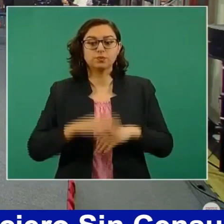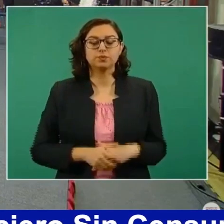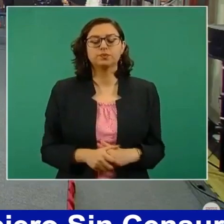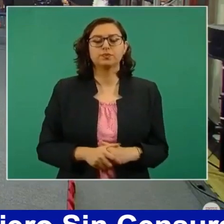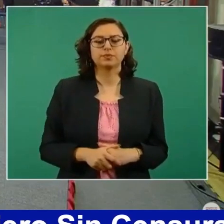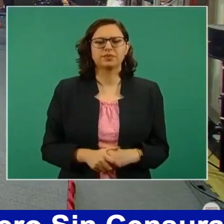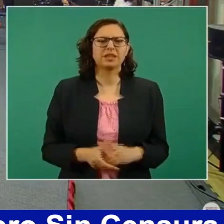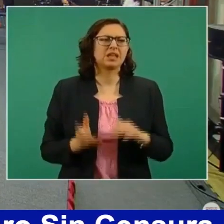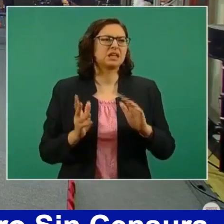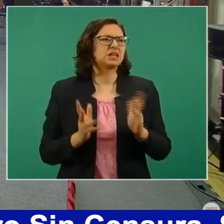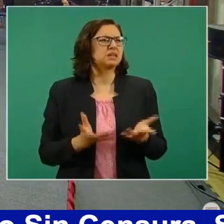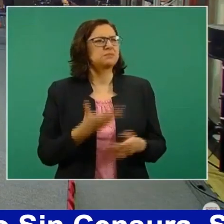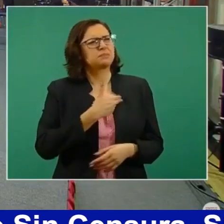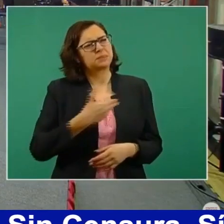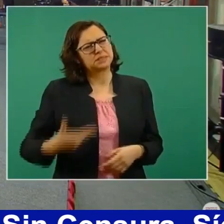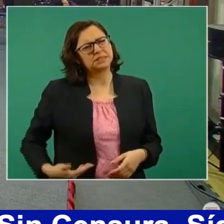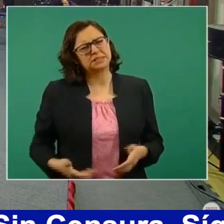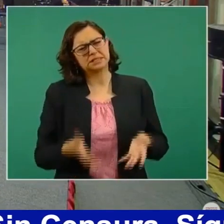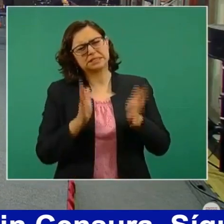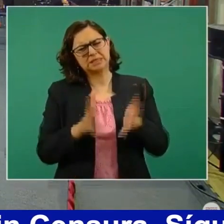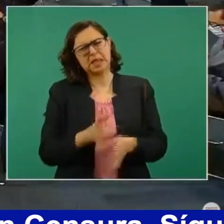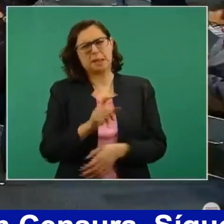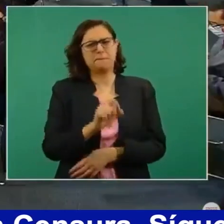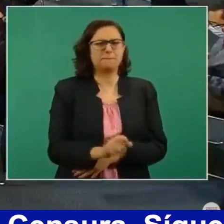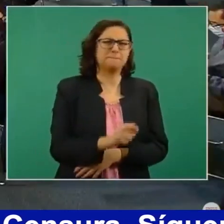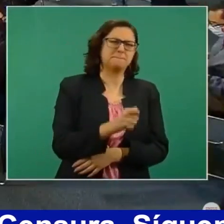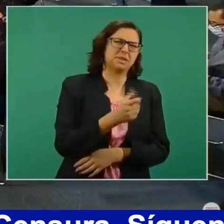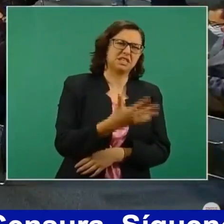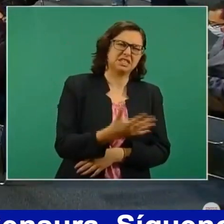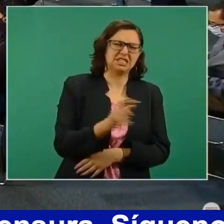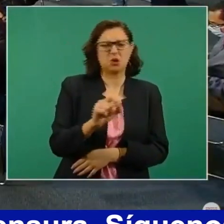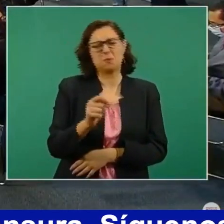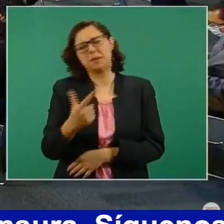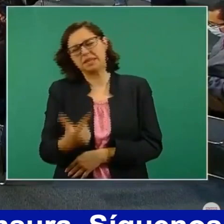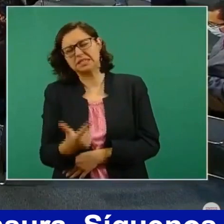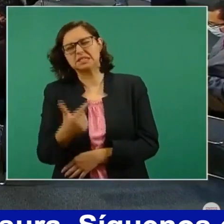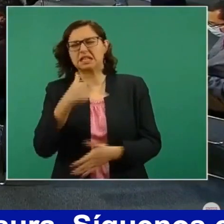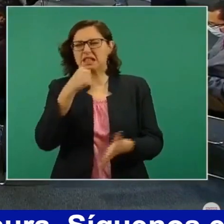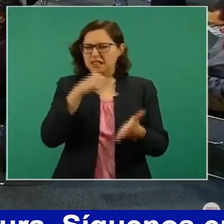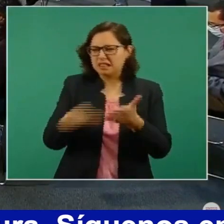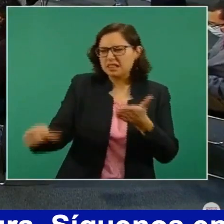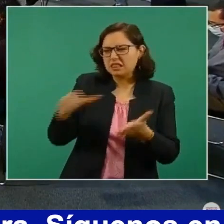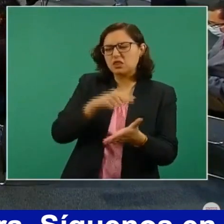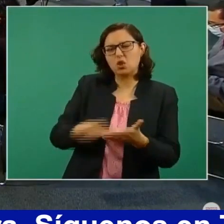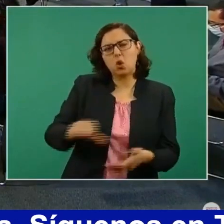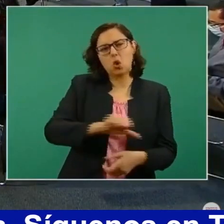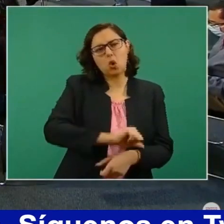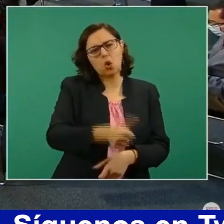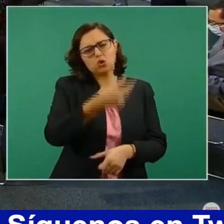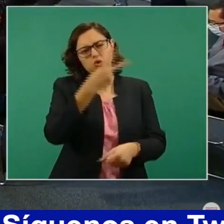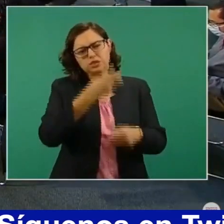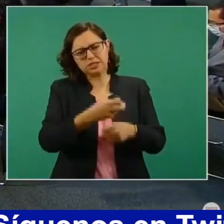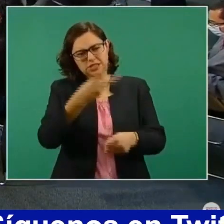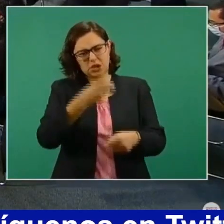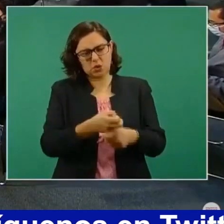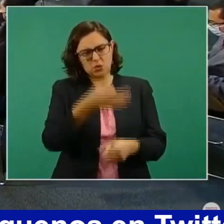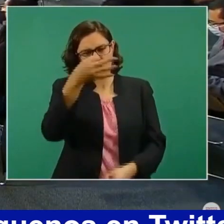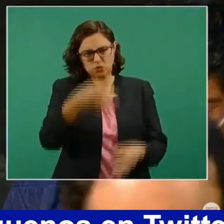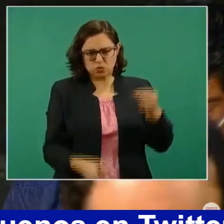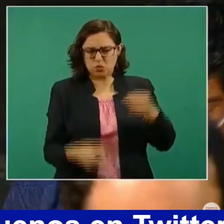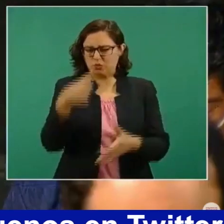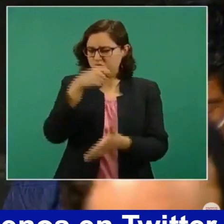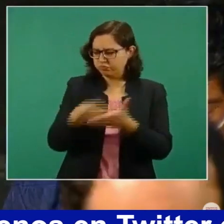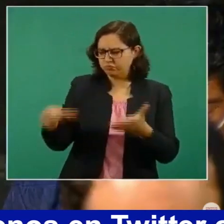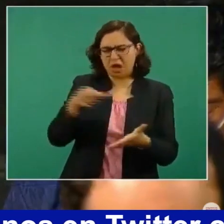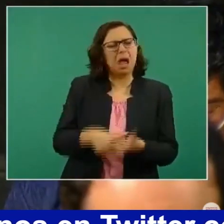25 y 27 suspensiones provisionales que se han otorgado, se sumó otro juez también y que otorgó otras tantas. las que